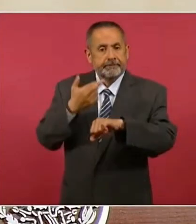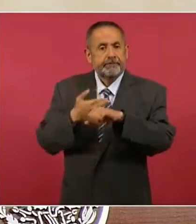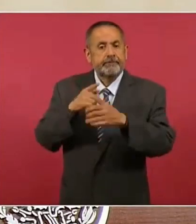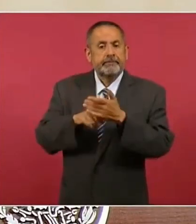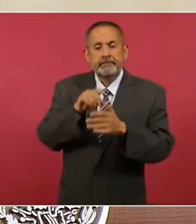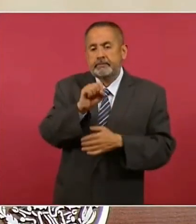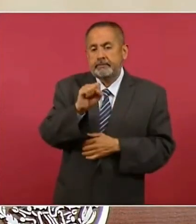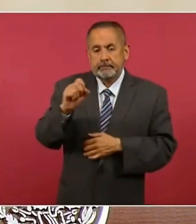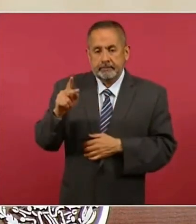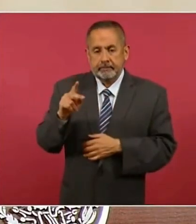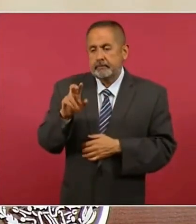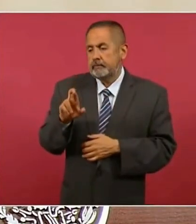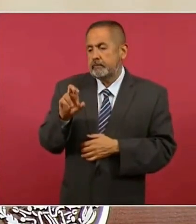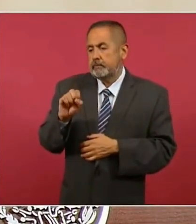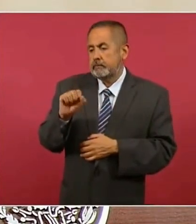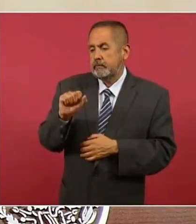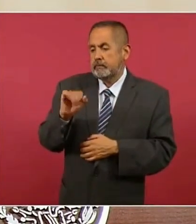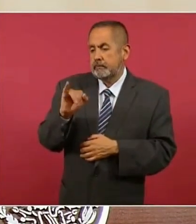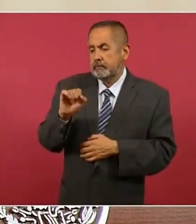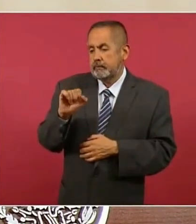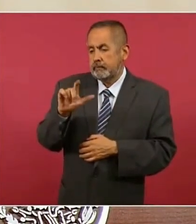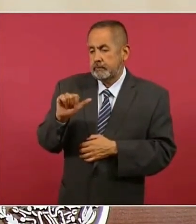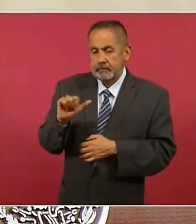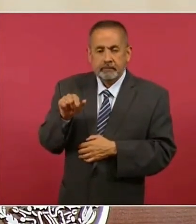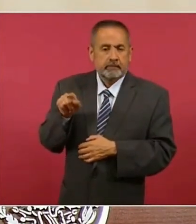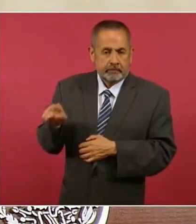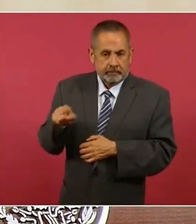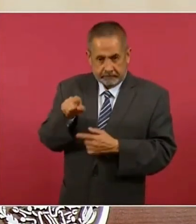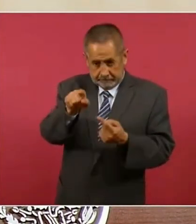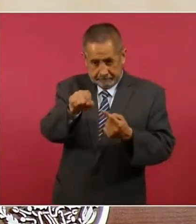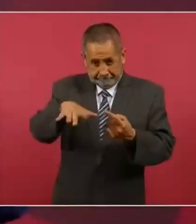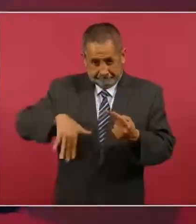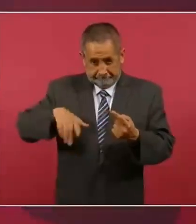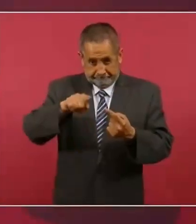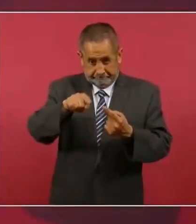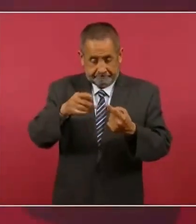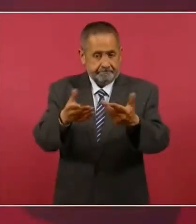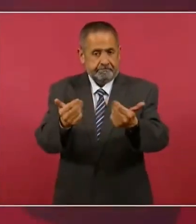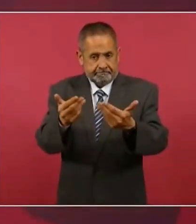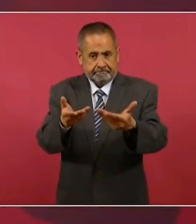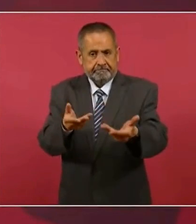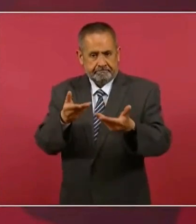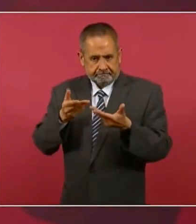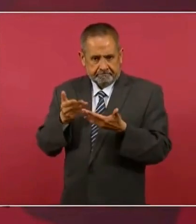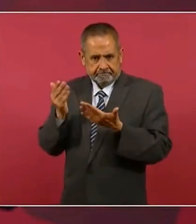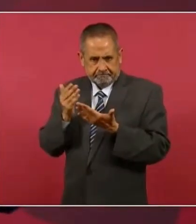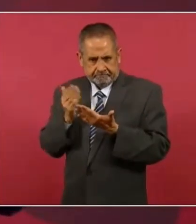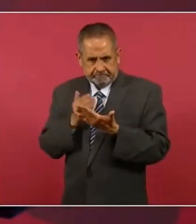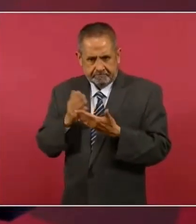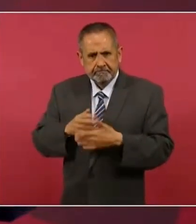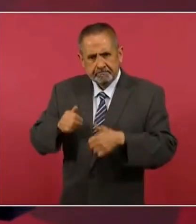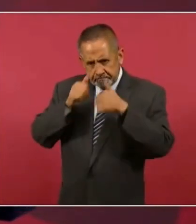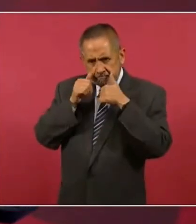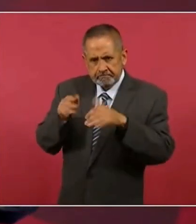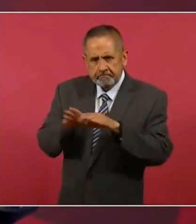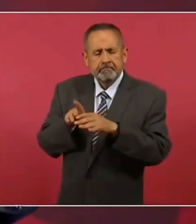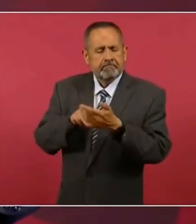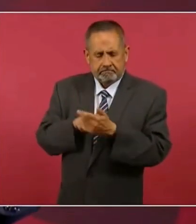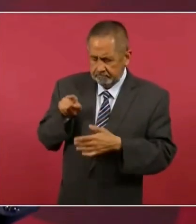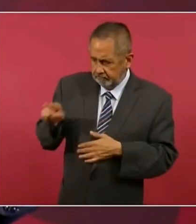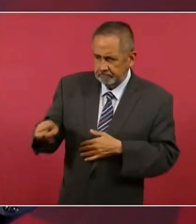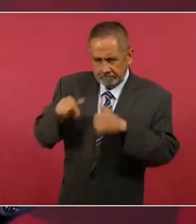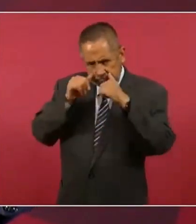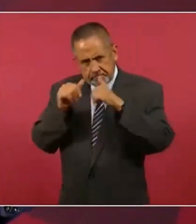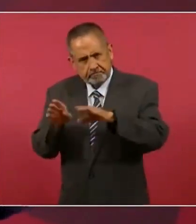Isela Rodríguez. Todos estos casos podrían ser atendidos por ella,